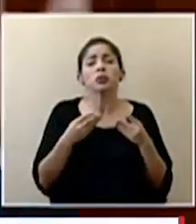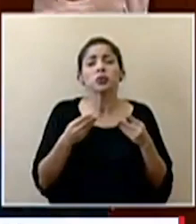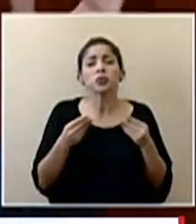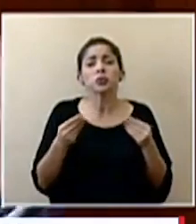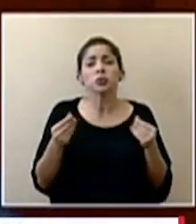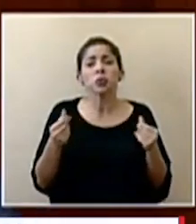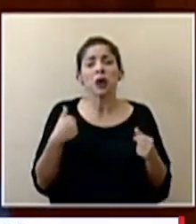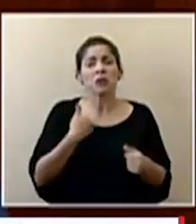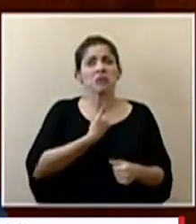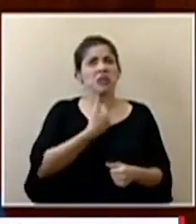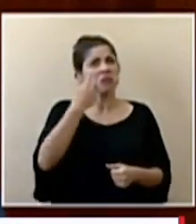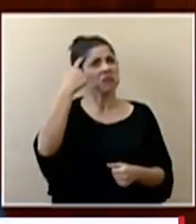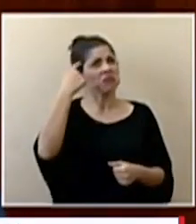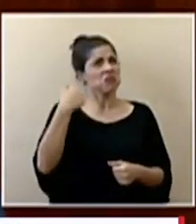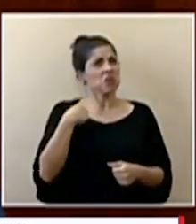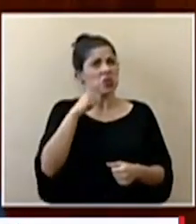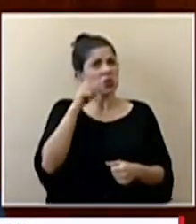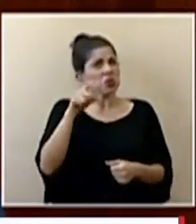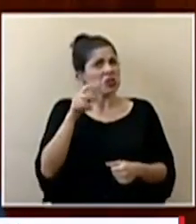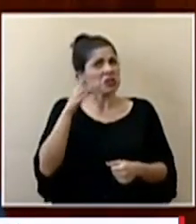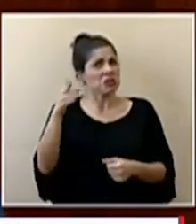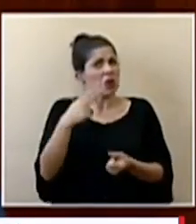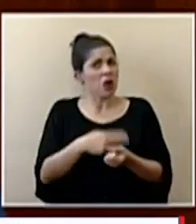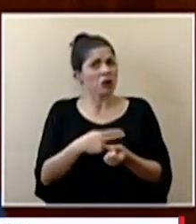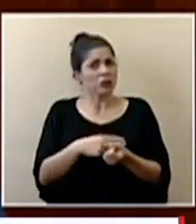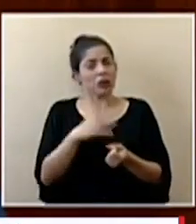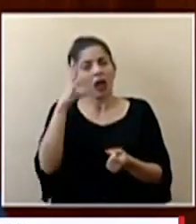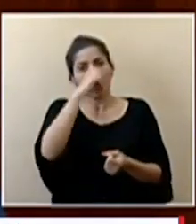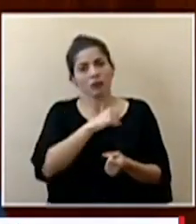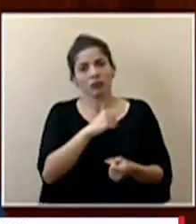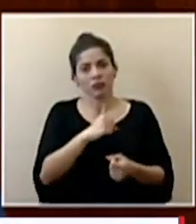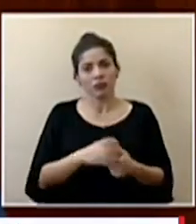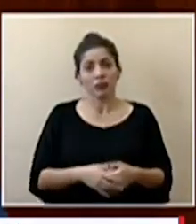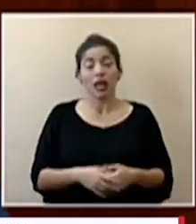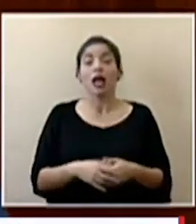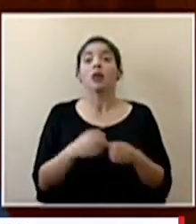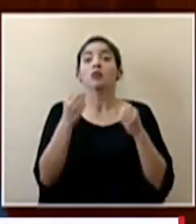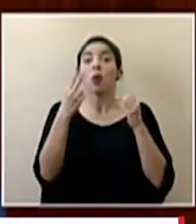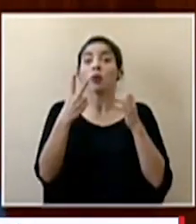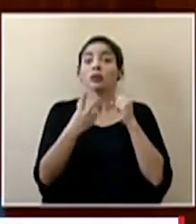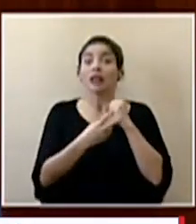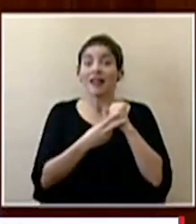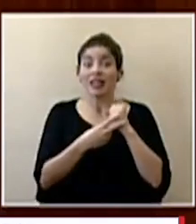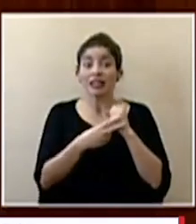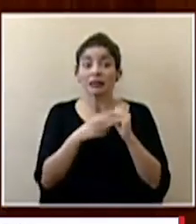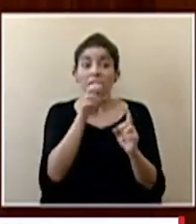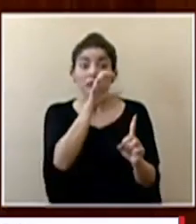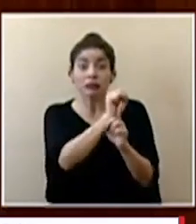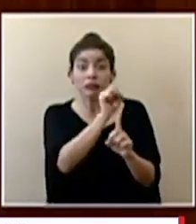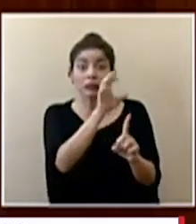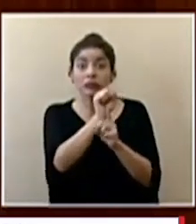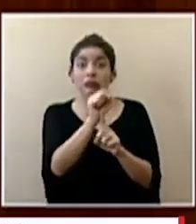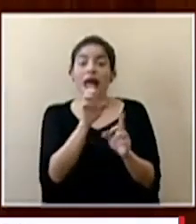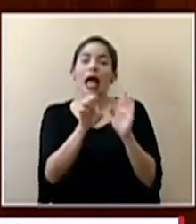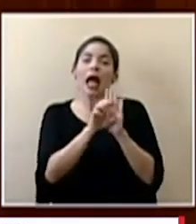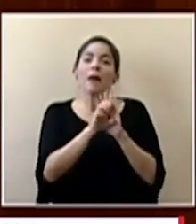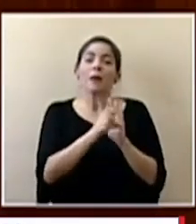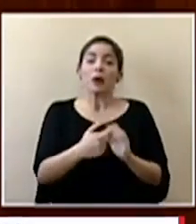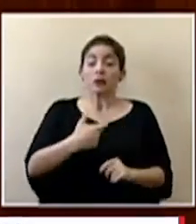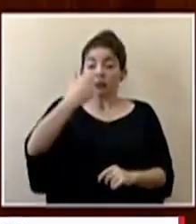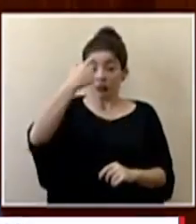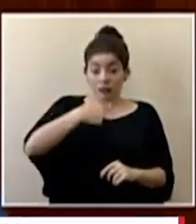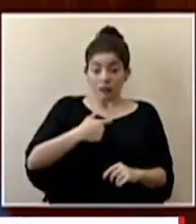se les ocurre o se sienten con ganas de ir al servicio de salud y muchas veces los que captamos son justamente los que tienen el cuadro